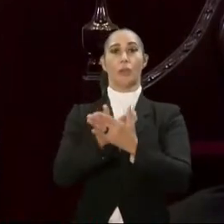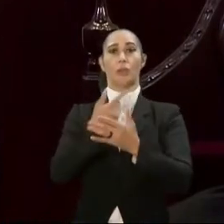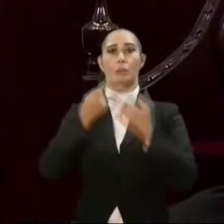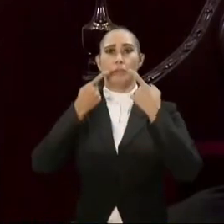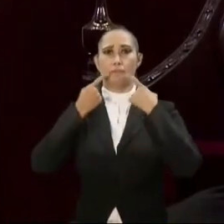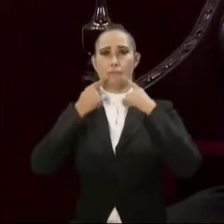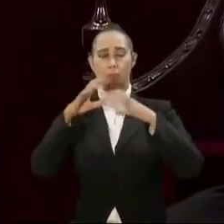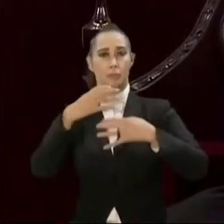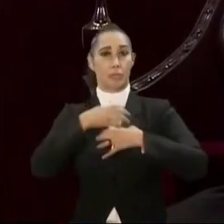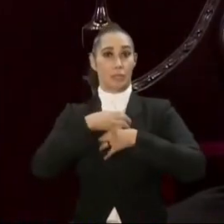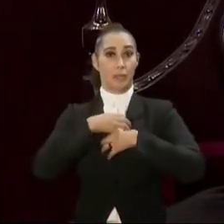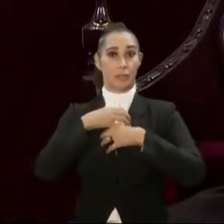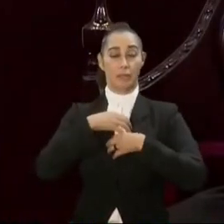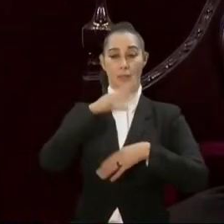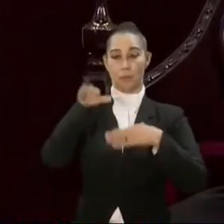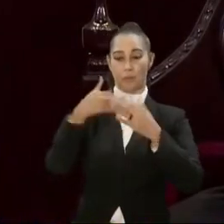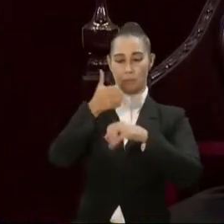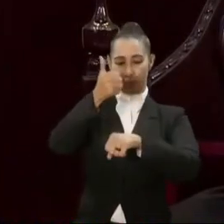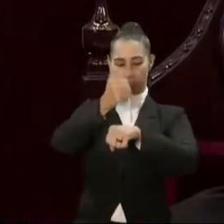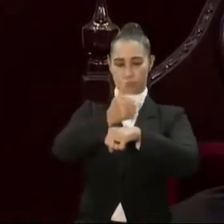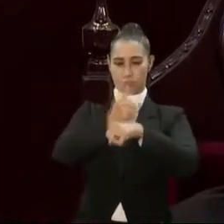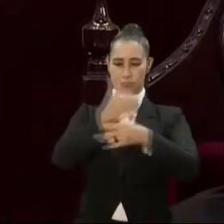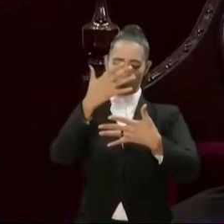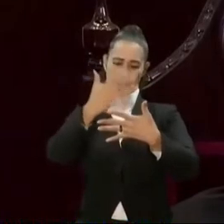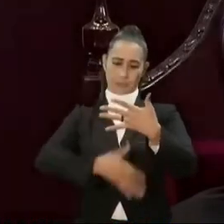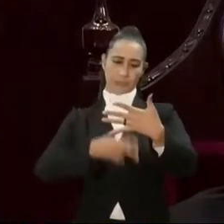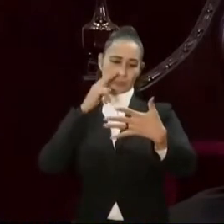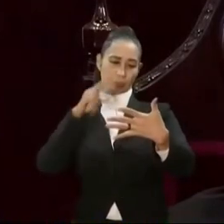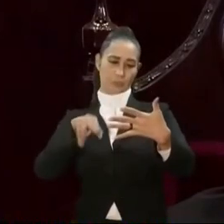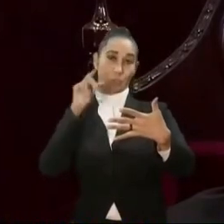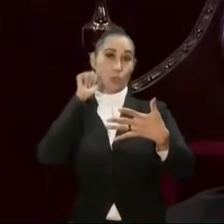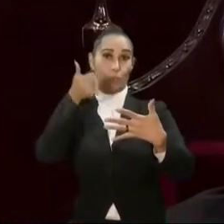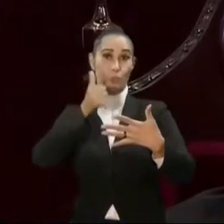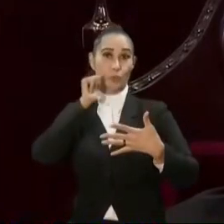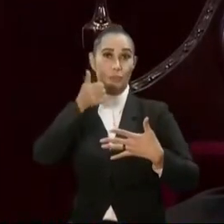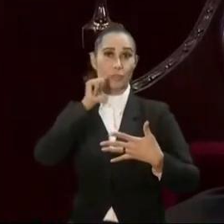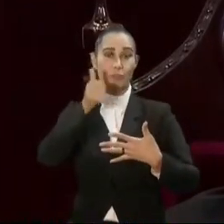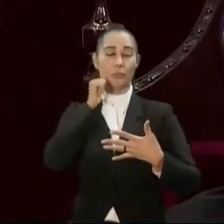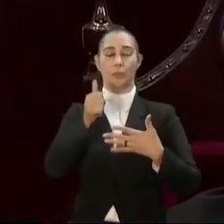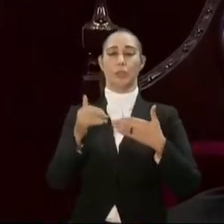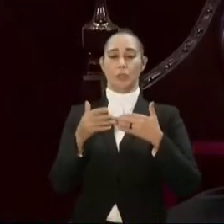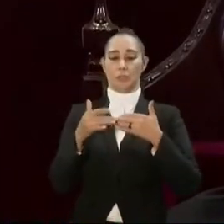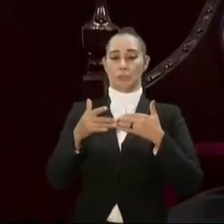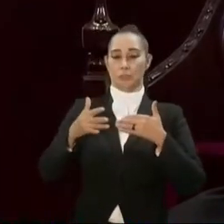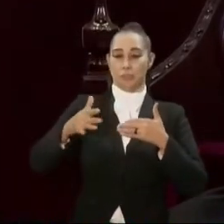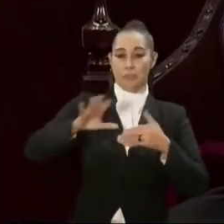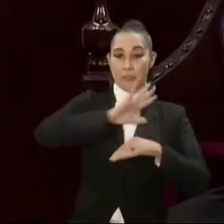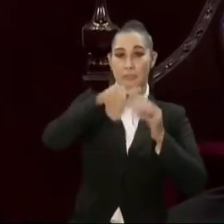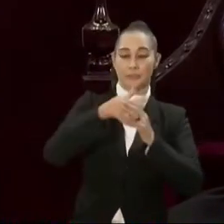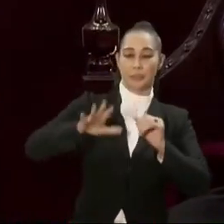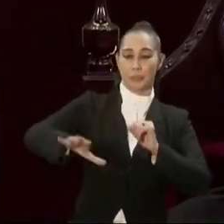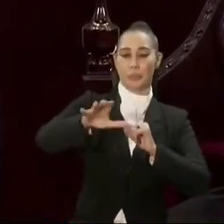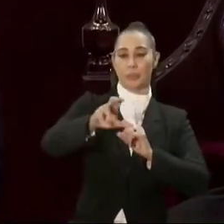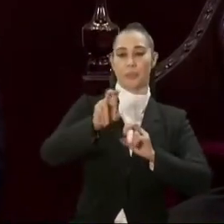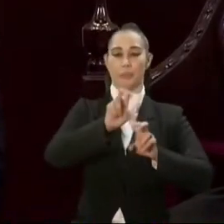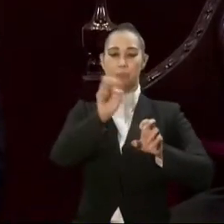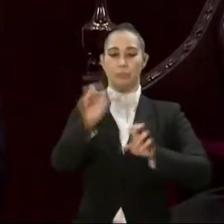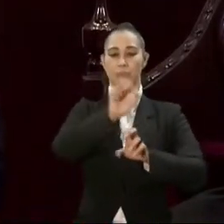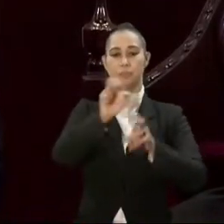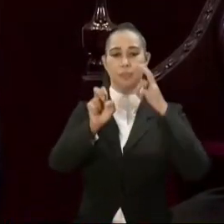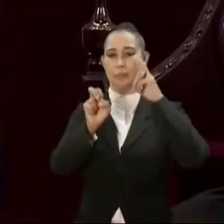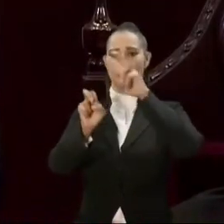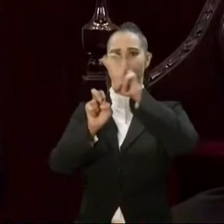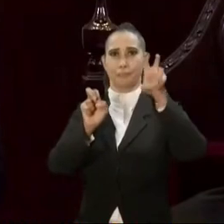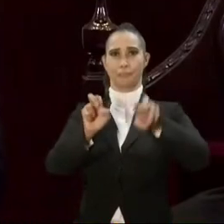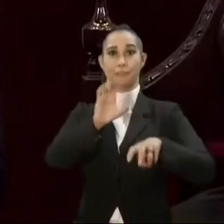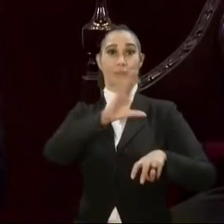las denuncias nos permite establecer la incidencia delictiva diariamente y desplegar en todo el país el patrullaje preventivo